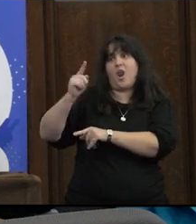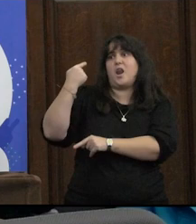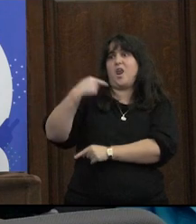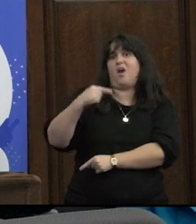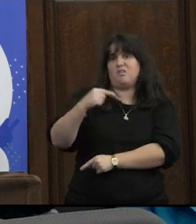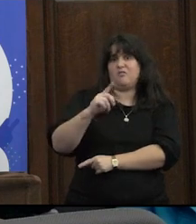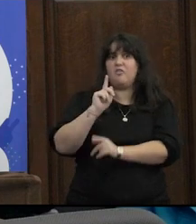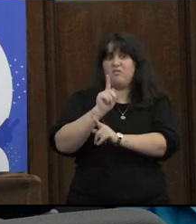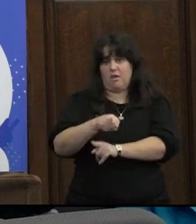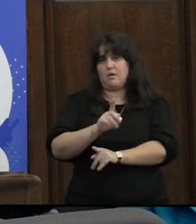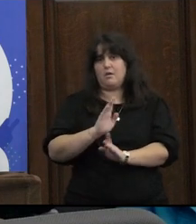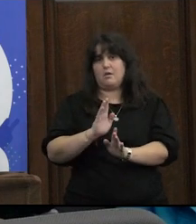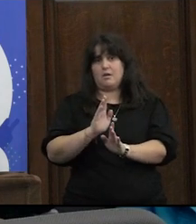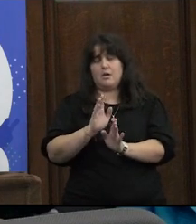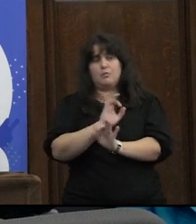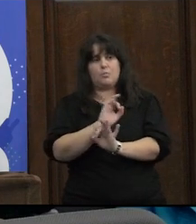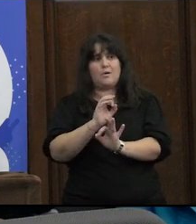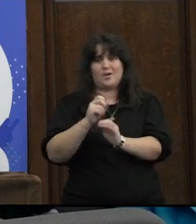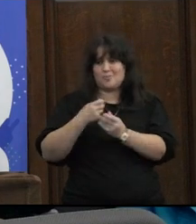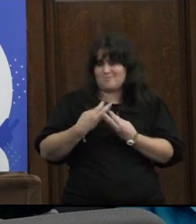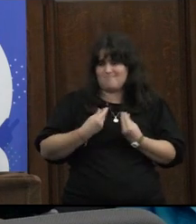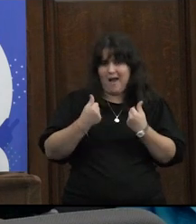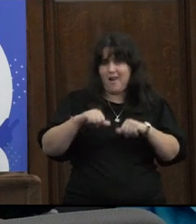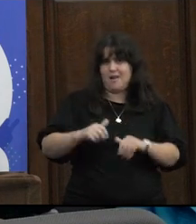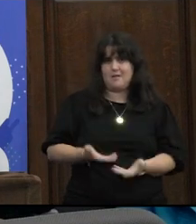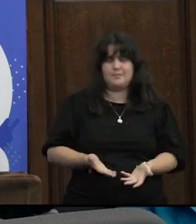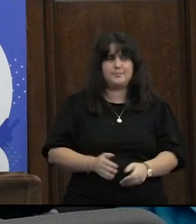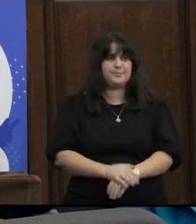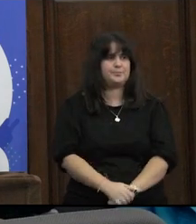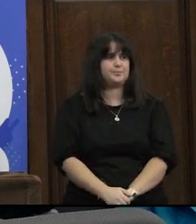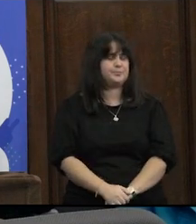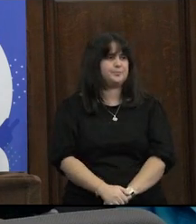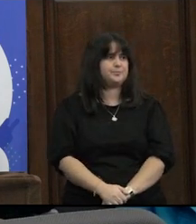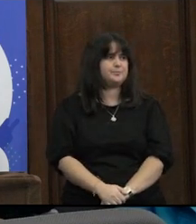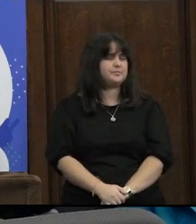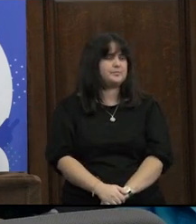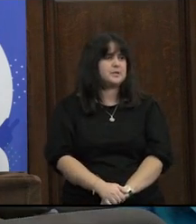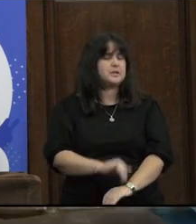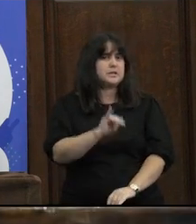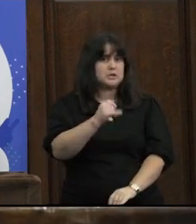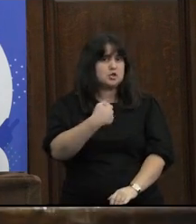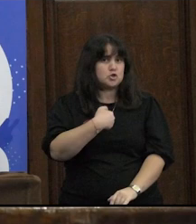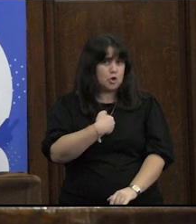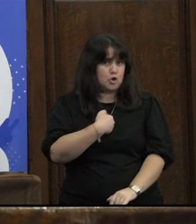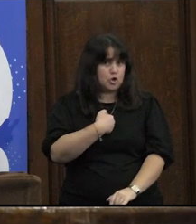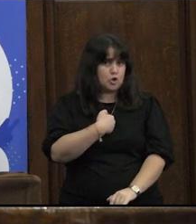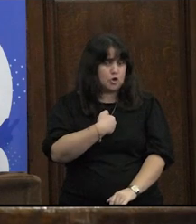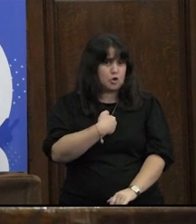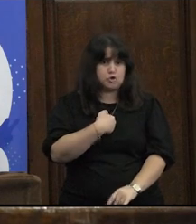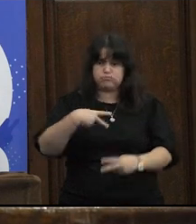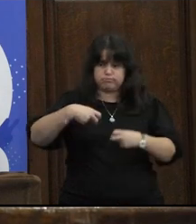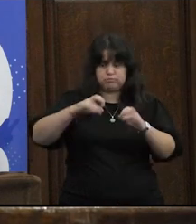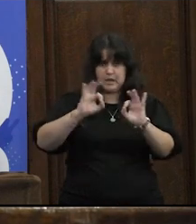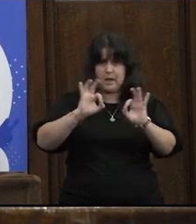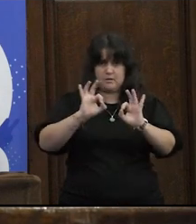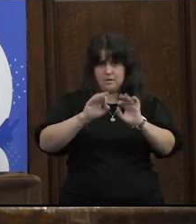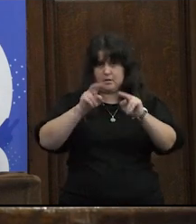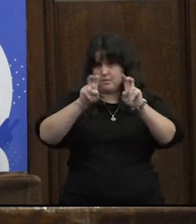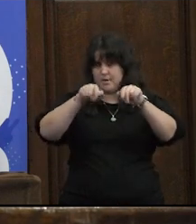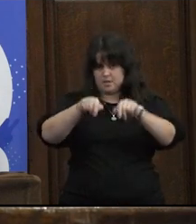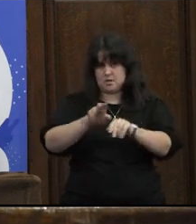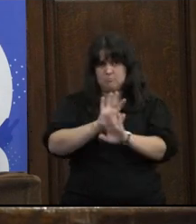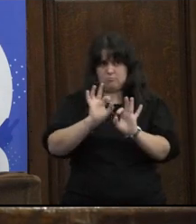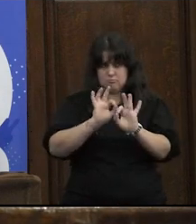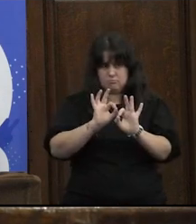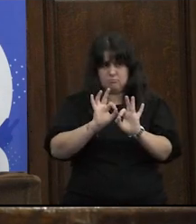en contra y generar un malestar intrínseco a la persona sí yo particularmente no he estudiado